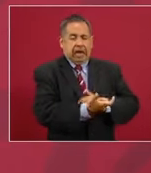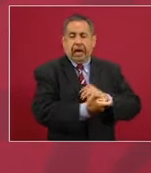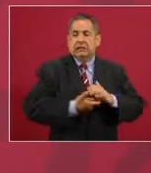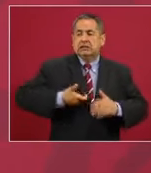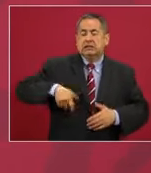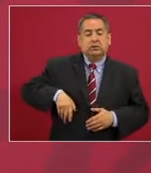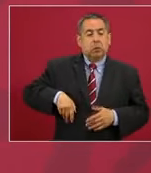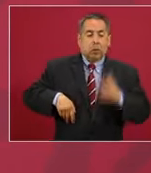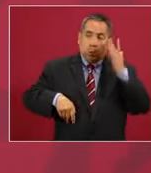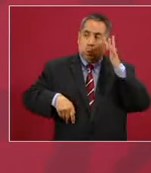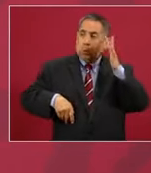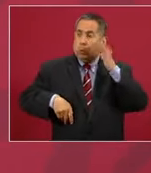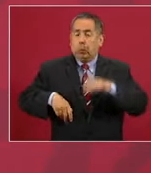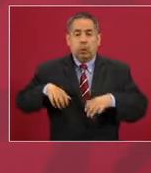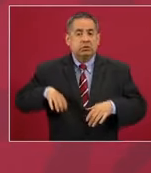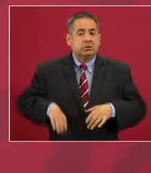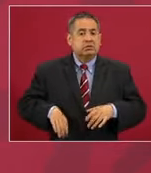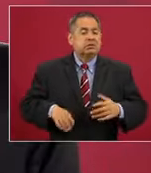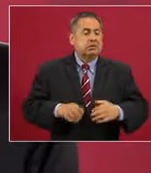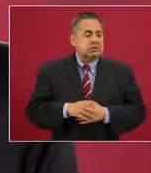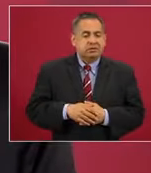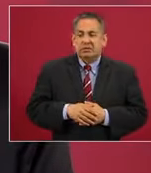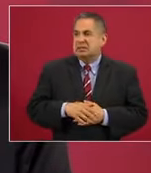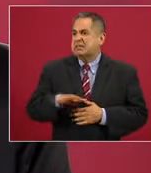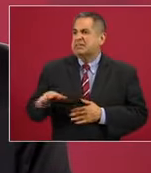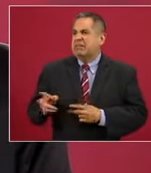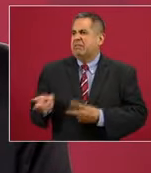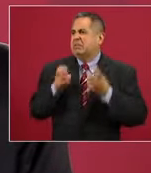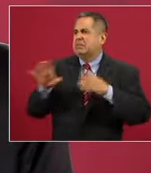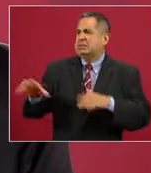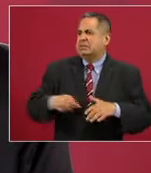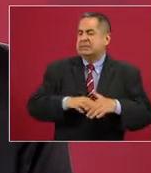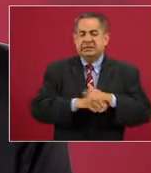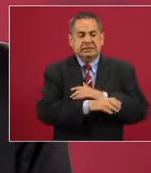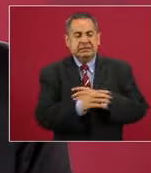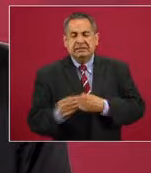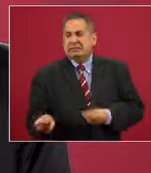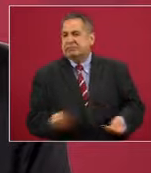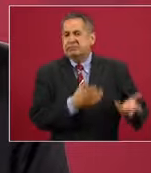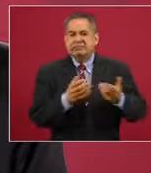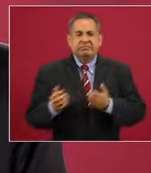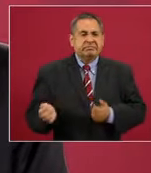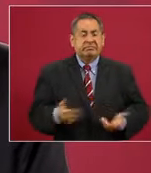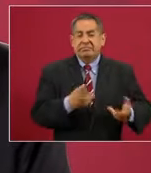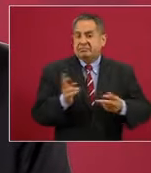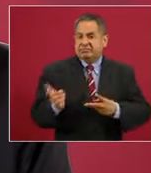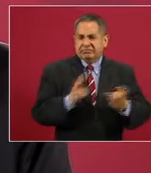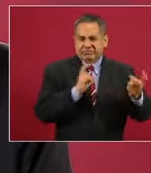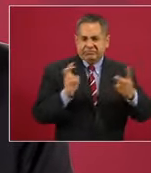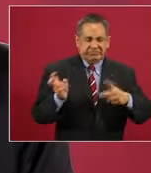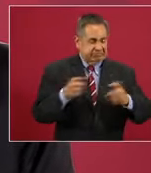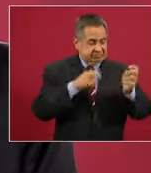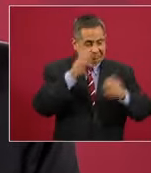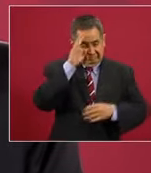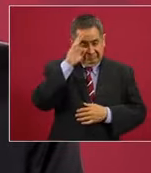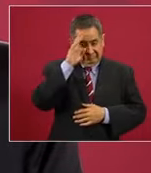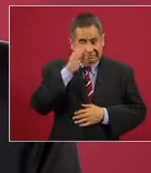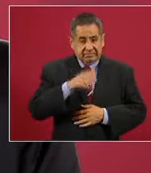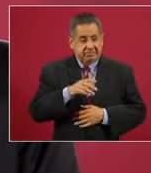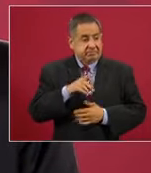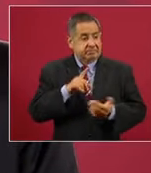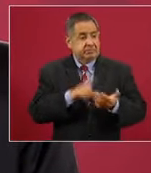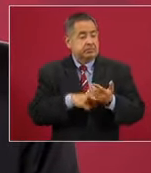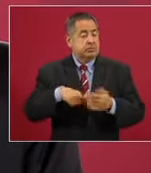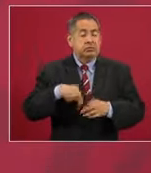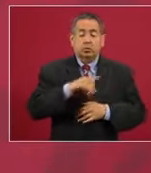saqueaban al país y mantenían